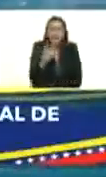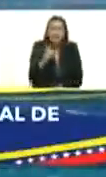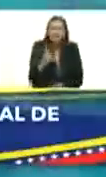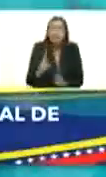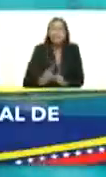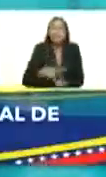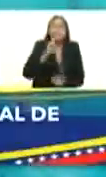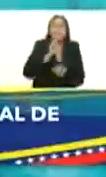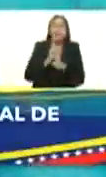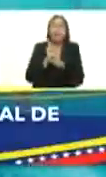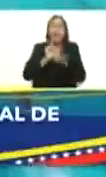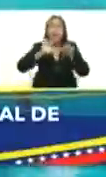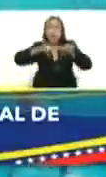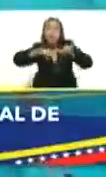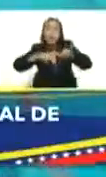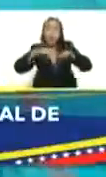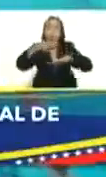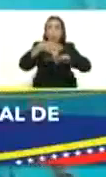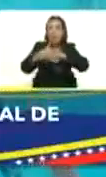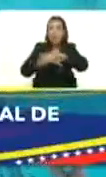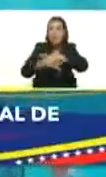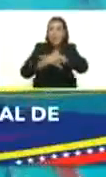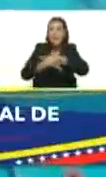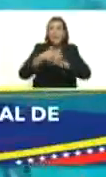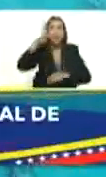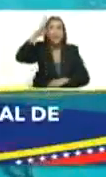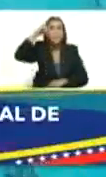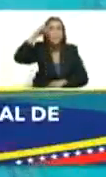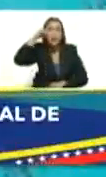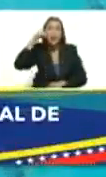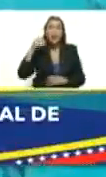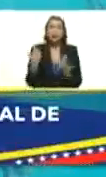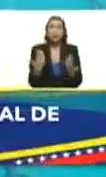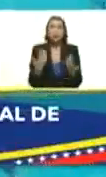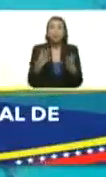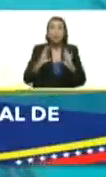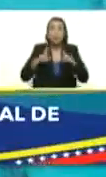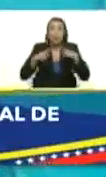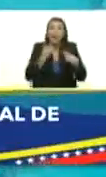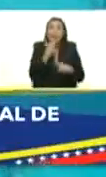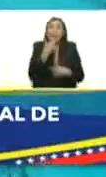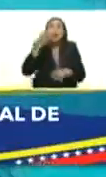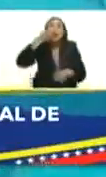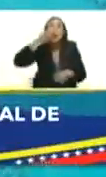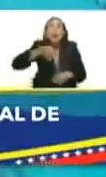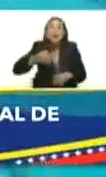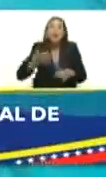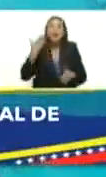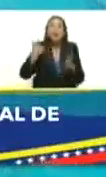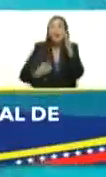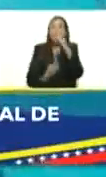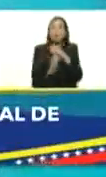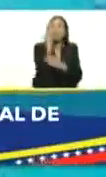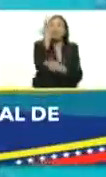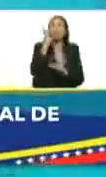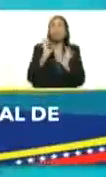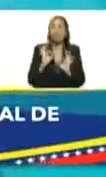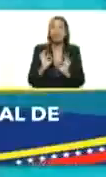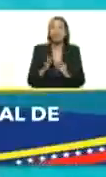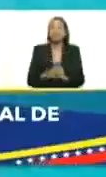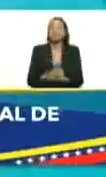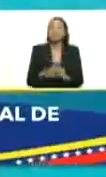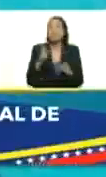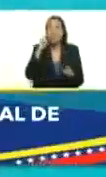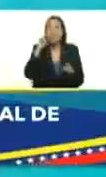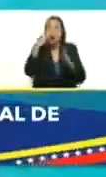con sus equipos mecánicos con sus equipos sanitarios además llegando a la condición casi original que estableció Villanueva todo este ha sido el